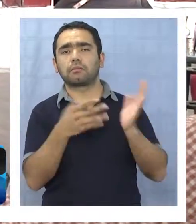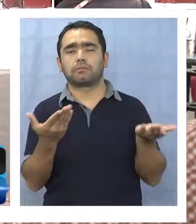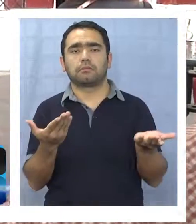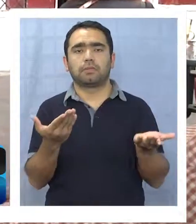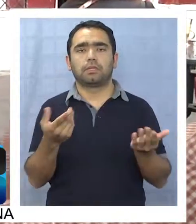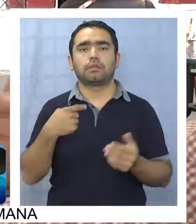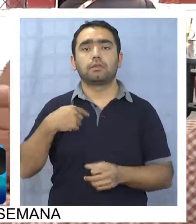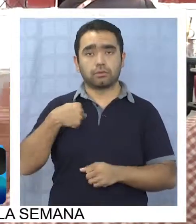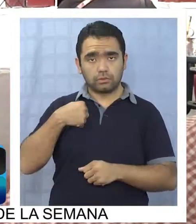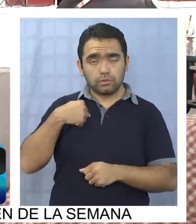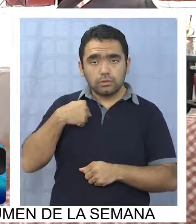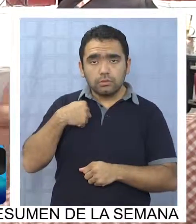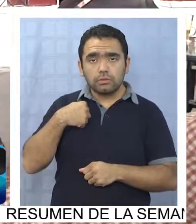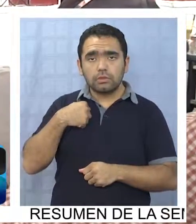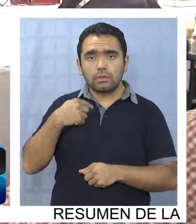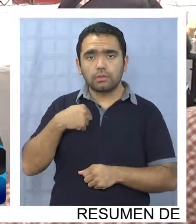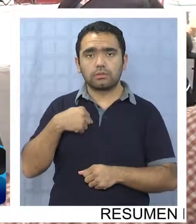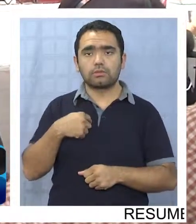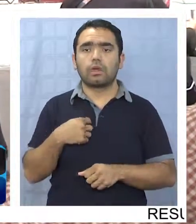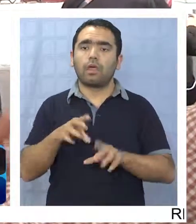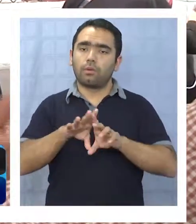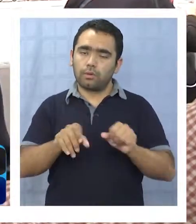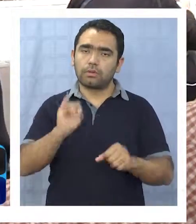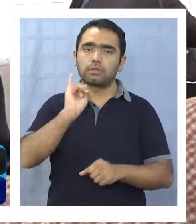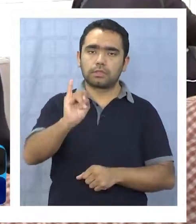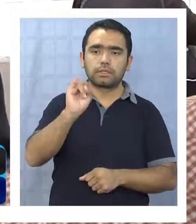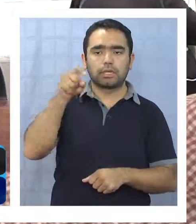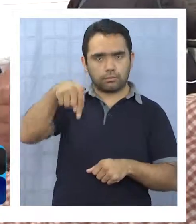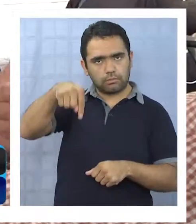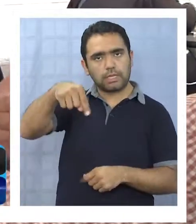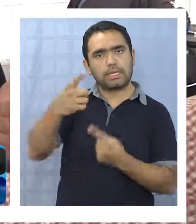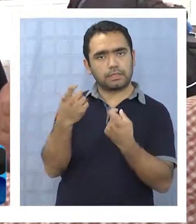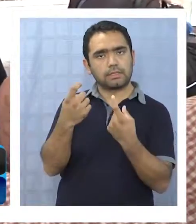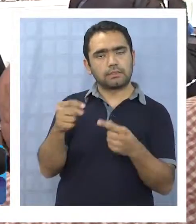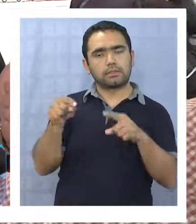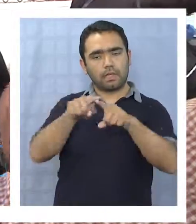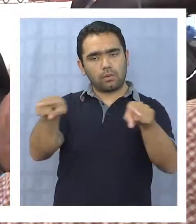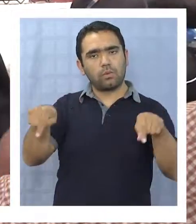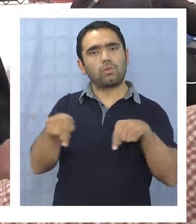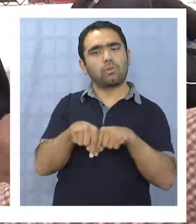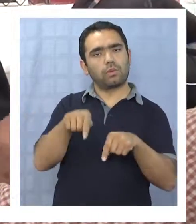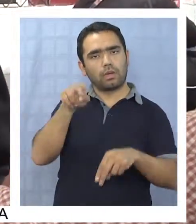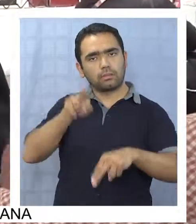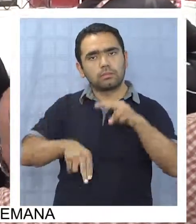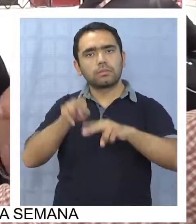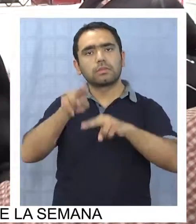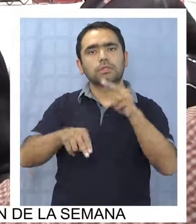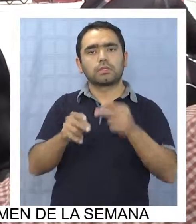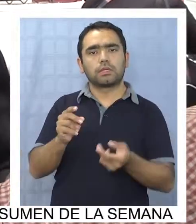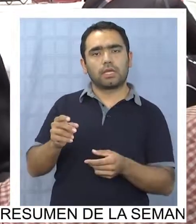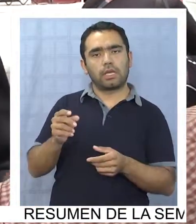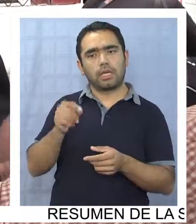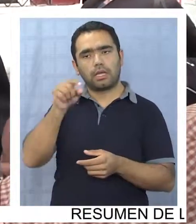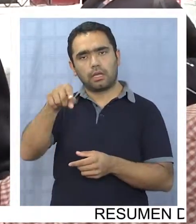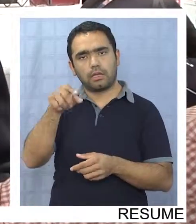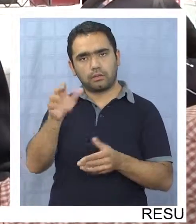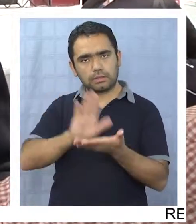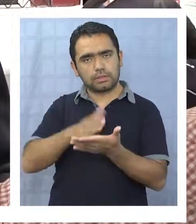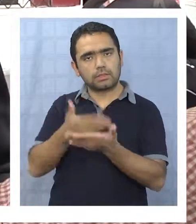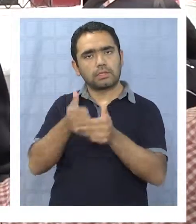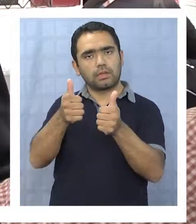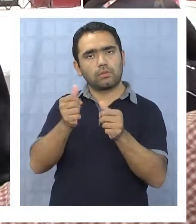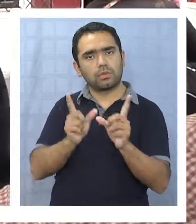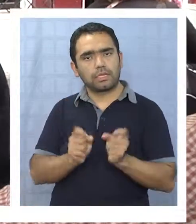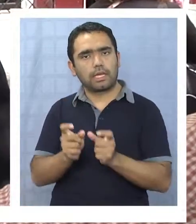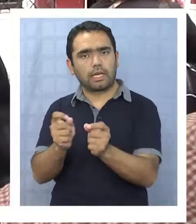es decir, que yo comparto que la necesidad de que tengamos un centro oncológico nos corresponde, que creo que esta región aporta los recursos suficientes para tener lo que merece, pero